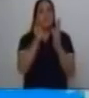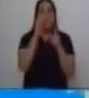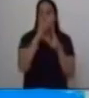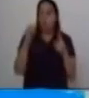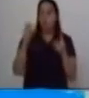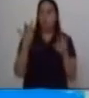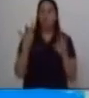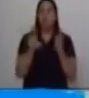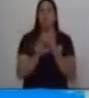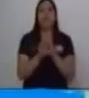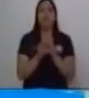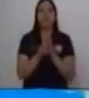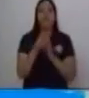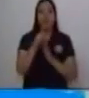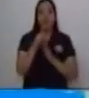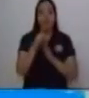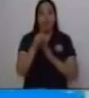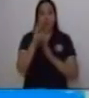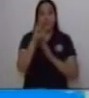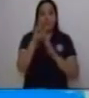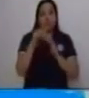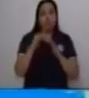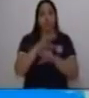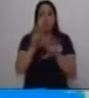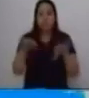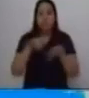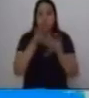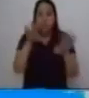nada cual pez